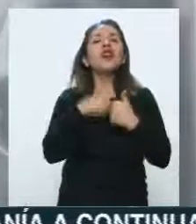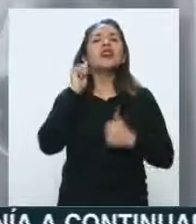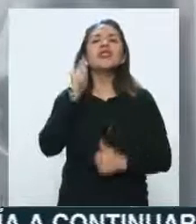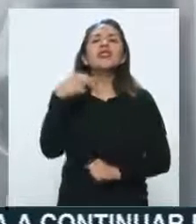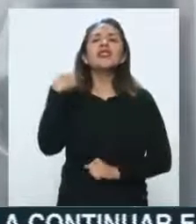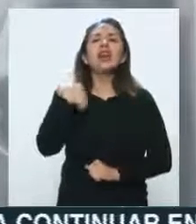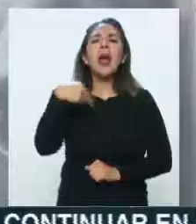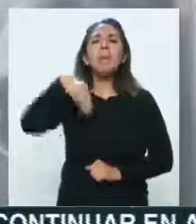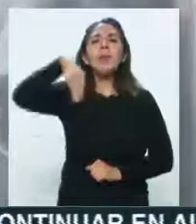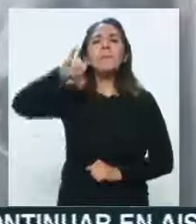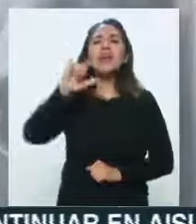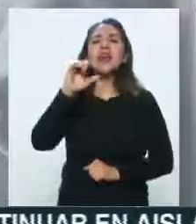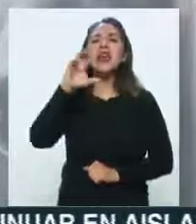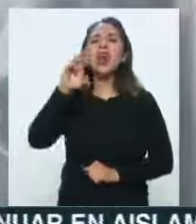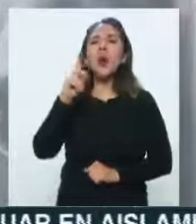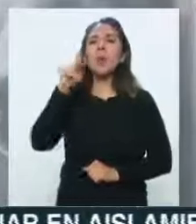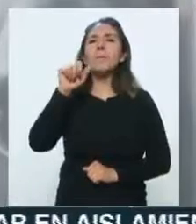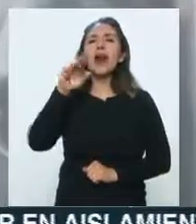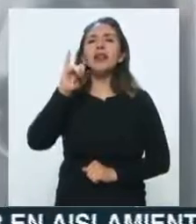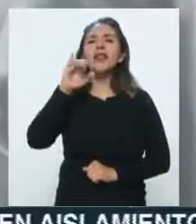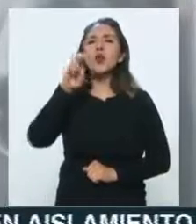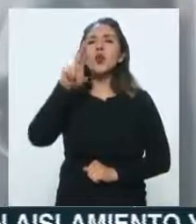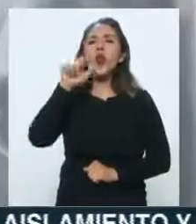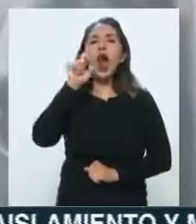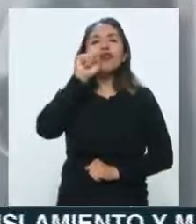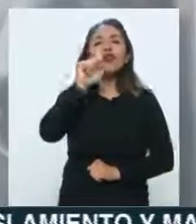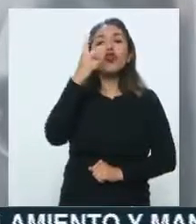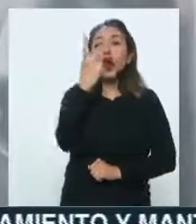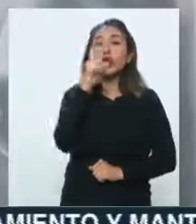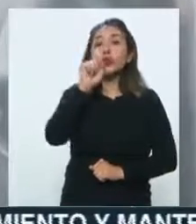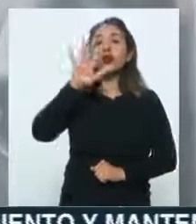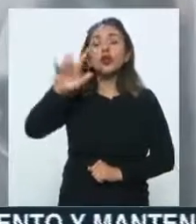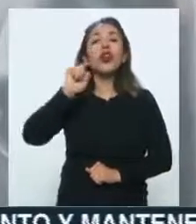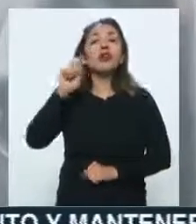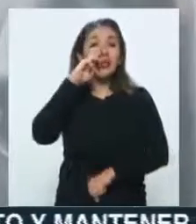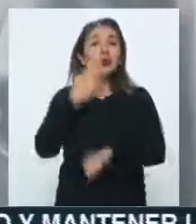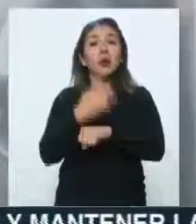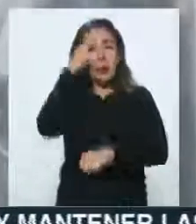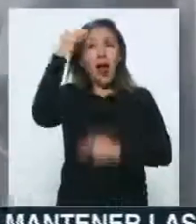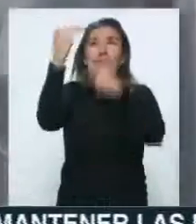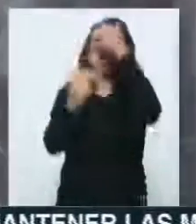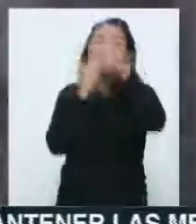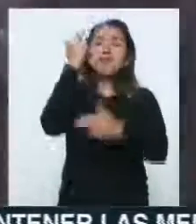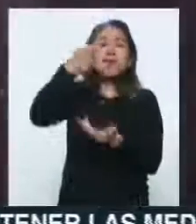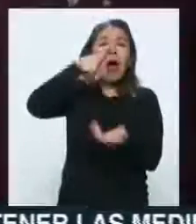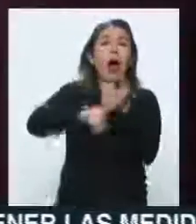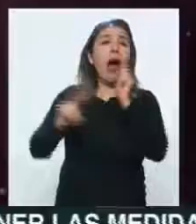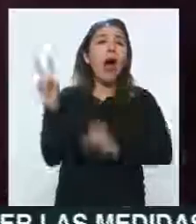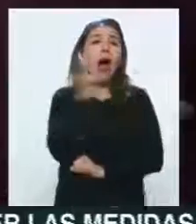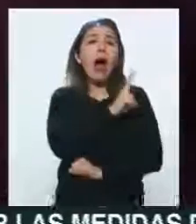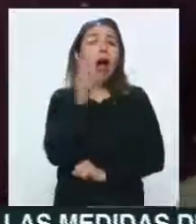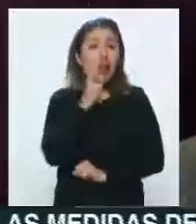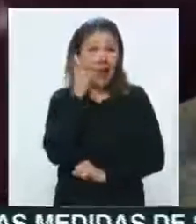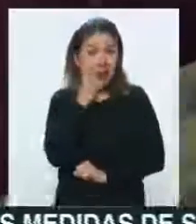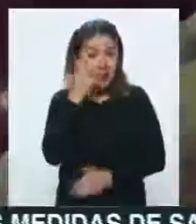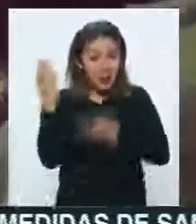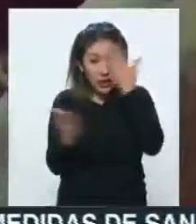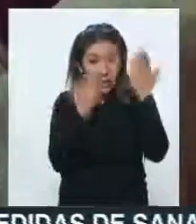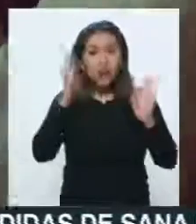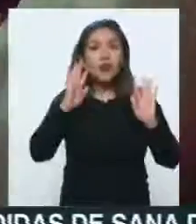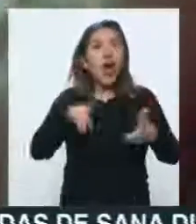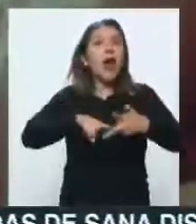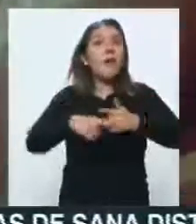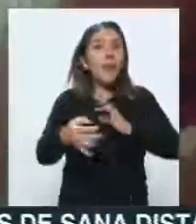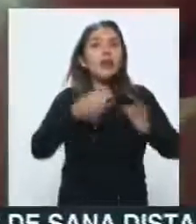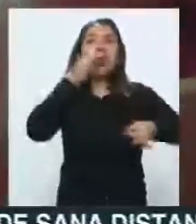las llamadas micropartículas 2.5 responsables de la contaminación en el aire. Estos estudios ya empiezan a ser